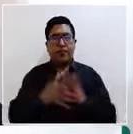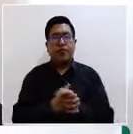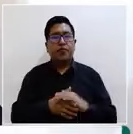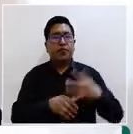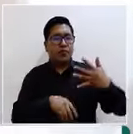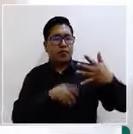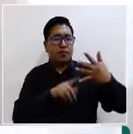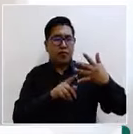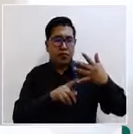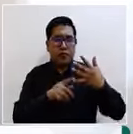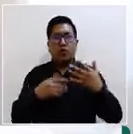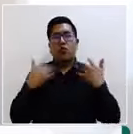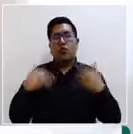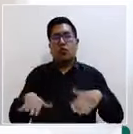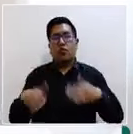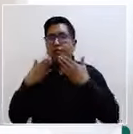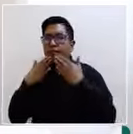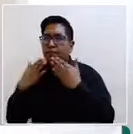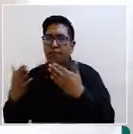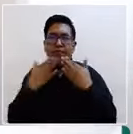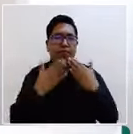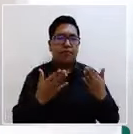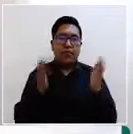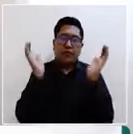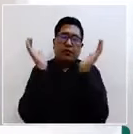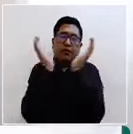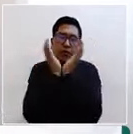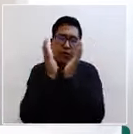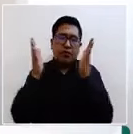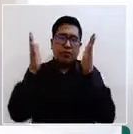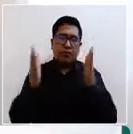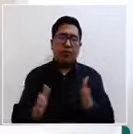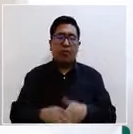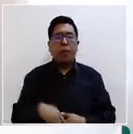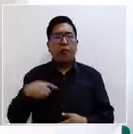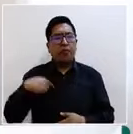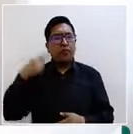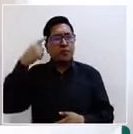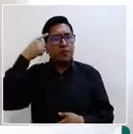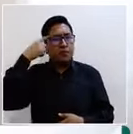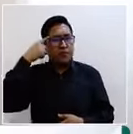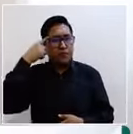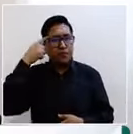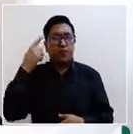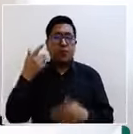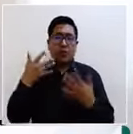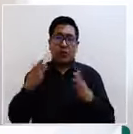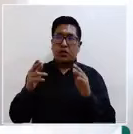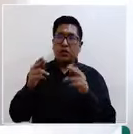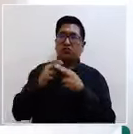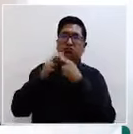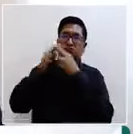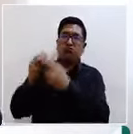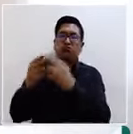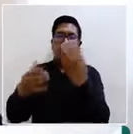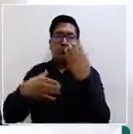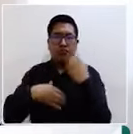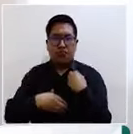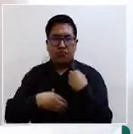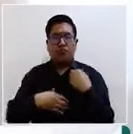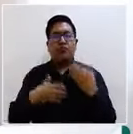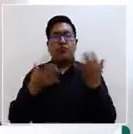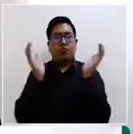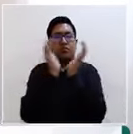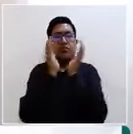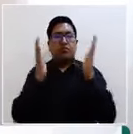Y por supuesto, muchísimas gracias al defensor. He estado ahora pensando que desde que le nombraron defensor, estado en esta sala y en este